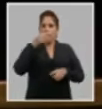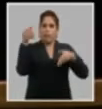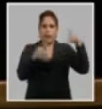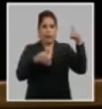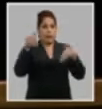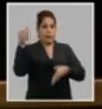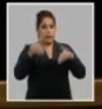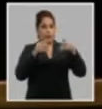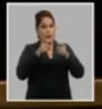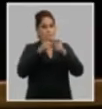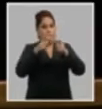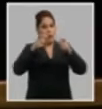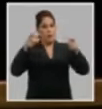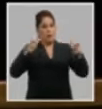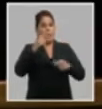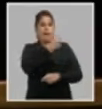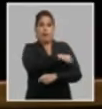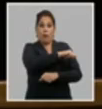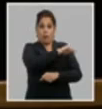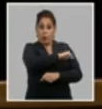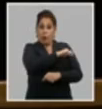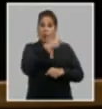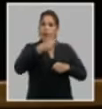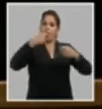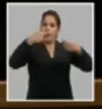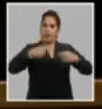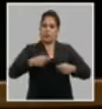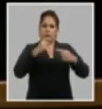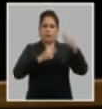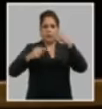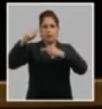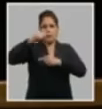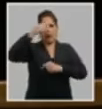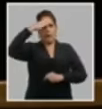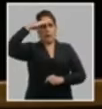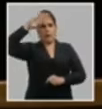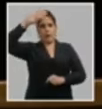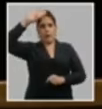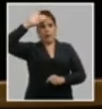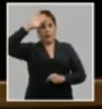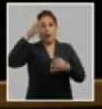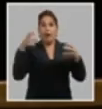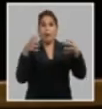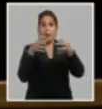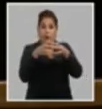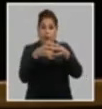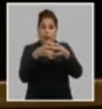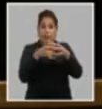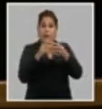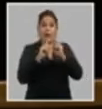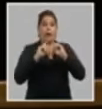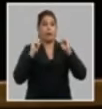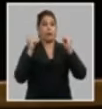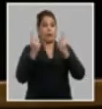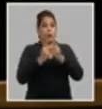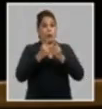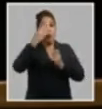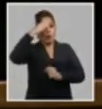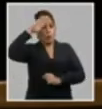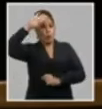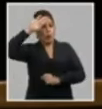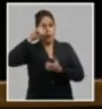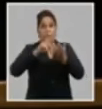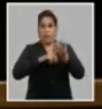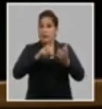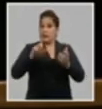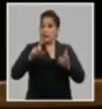participación creciente de los ciudadanos en las decisiones fundamentales. La unidad de la inmensa mayoría de los cubanos en torno